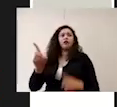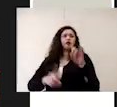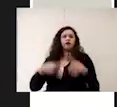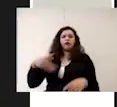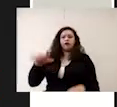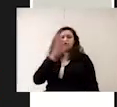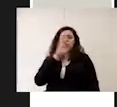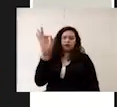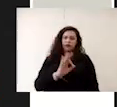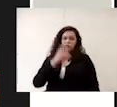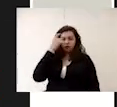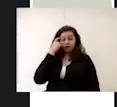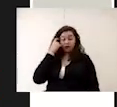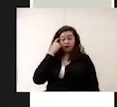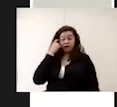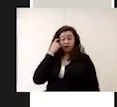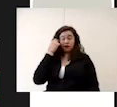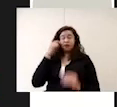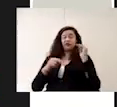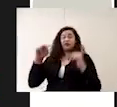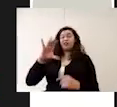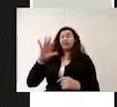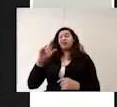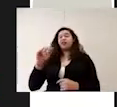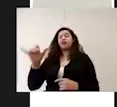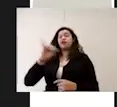de concentración que venga el cloro